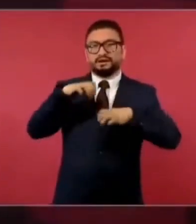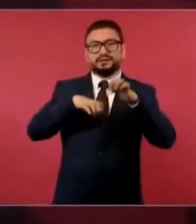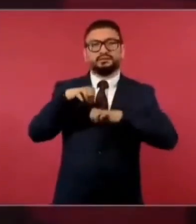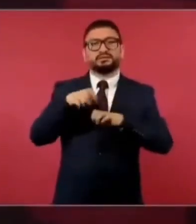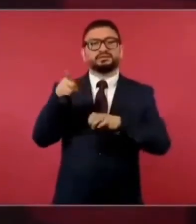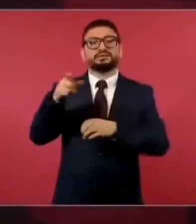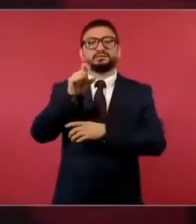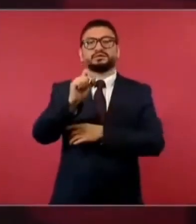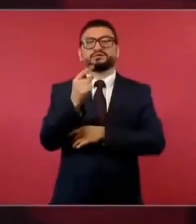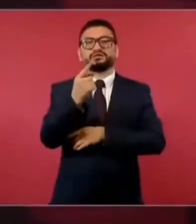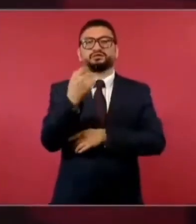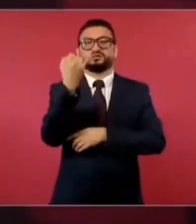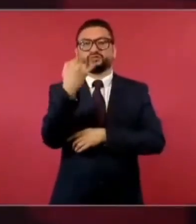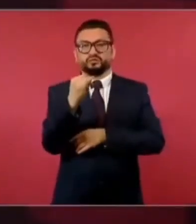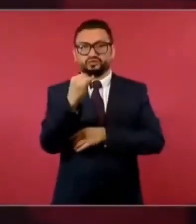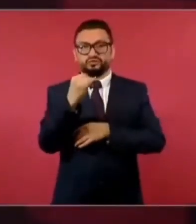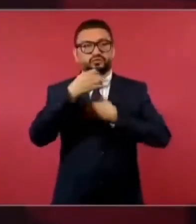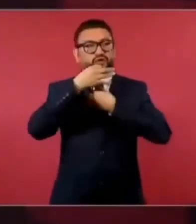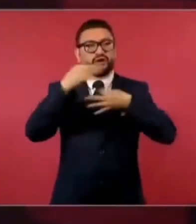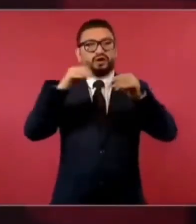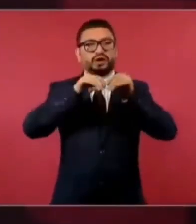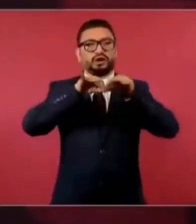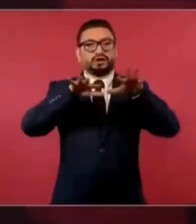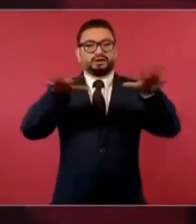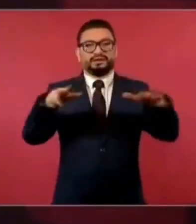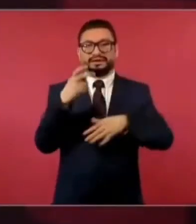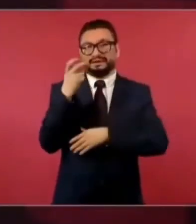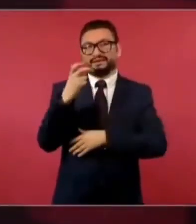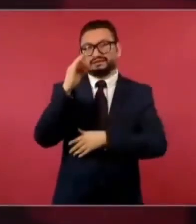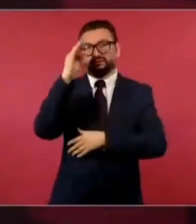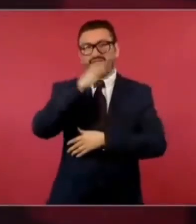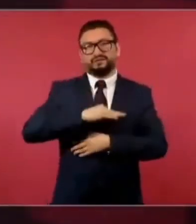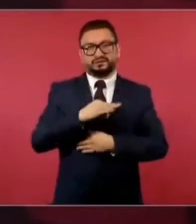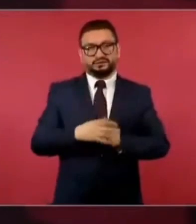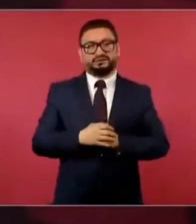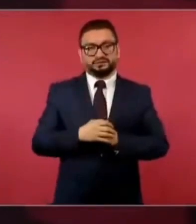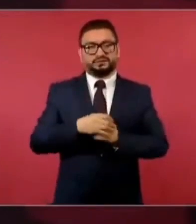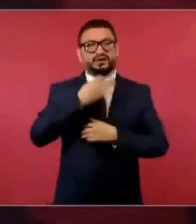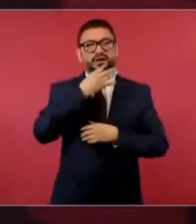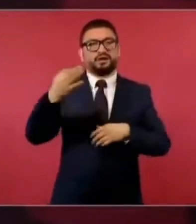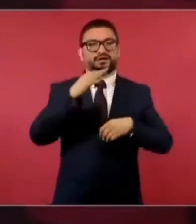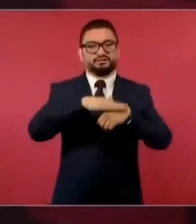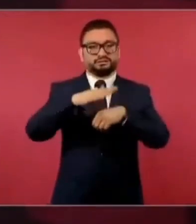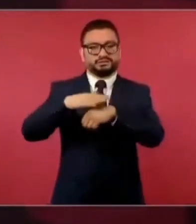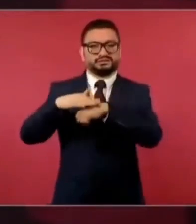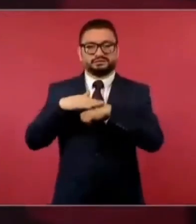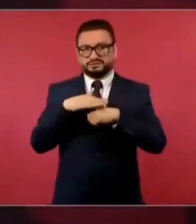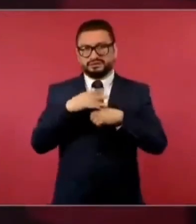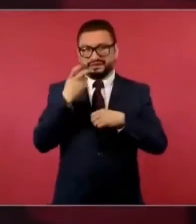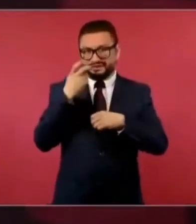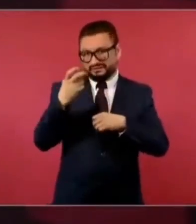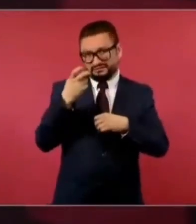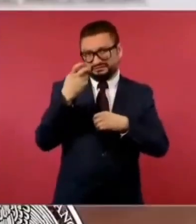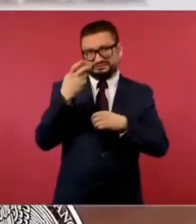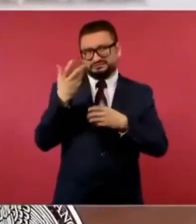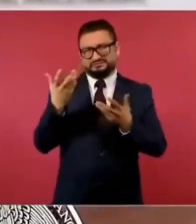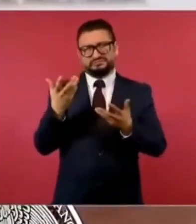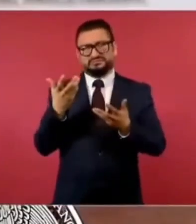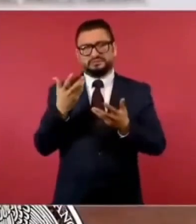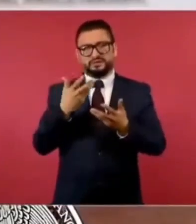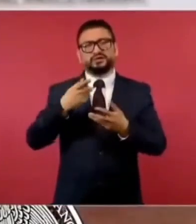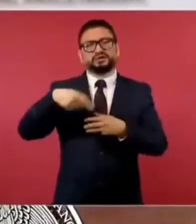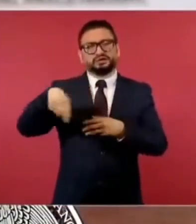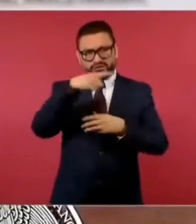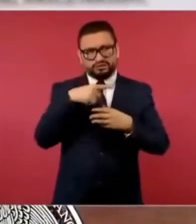el 21 de junio publicó que las versiones eran falsas. Informó que tras 100 años de existencia se encuentra fuerte y